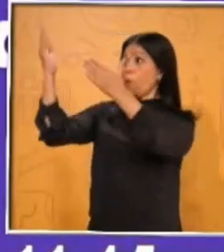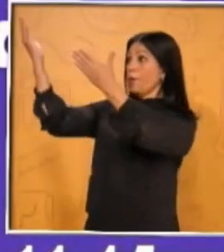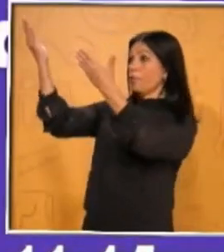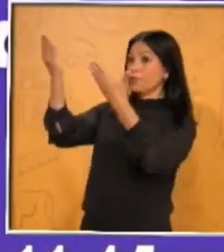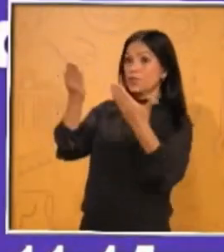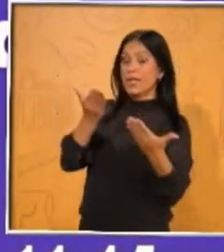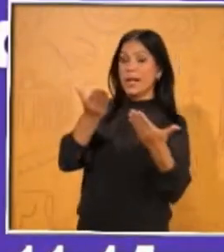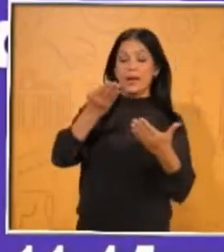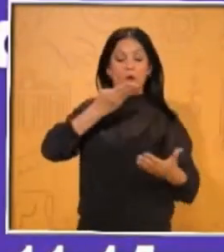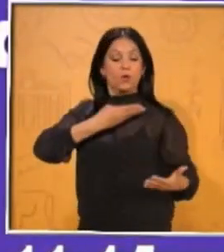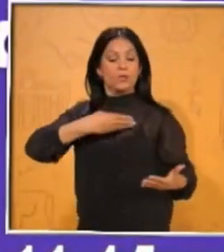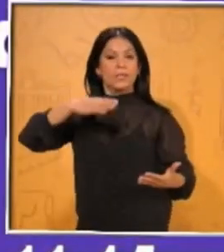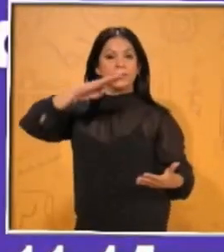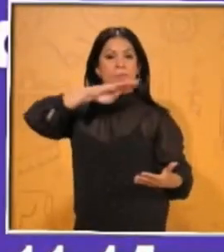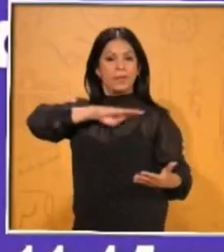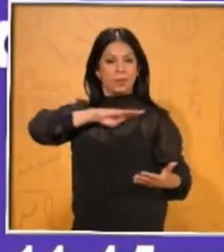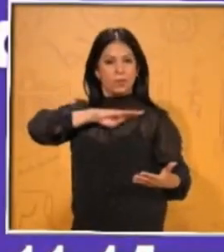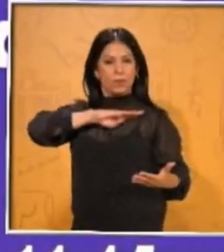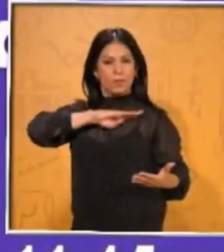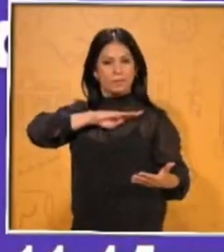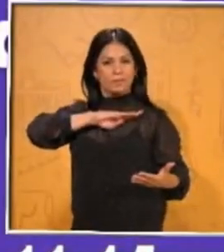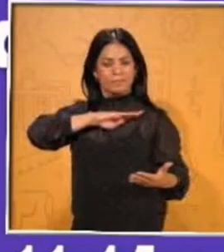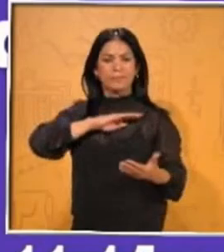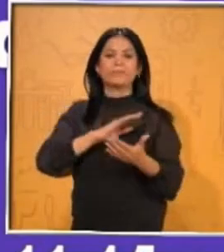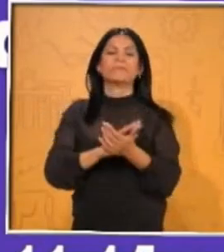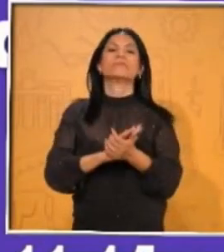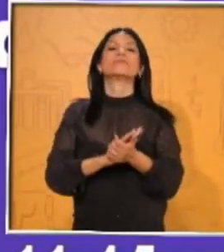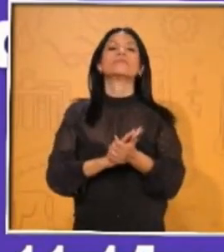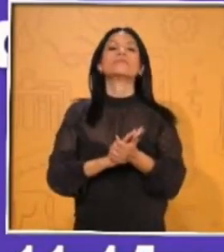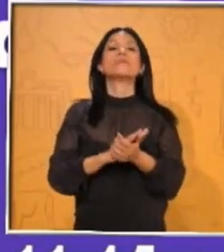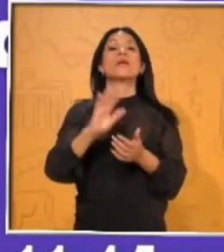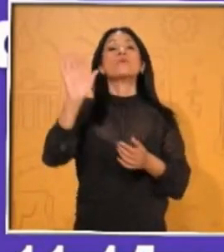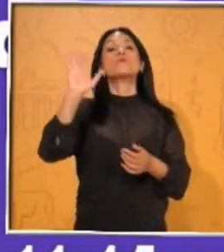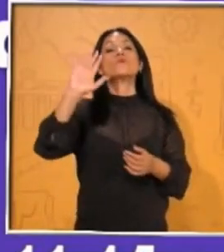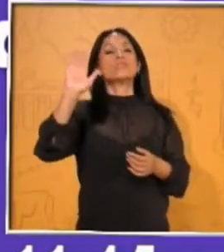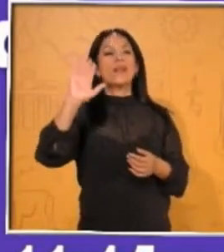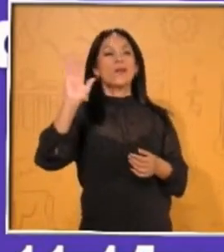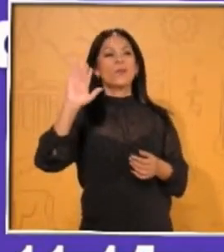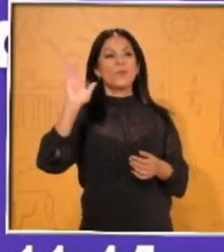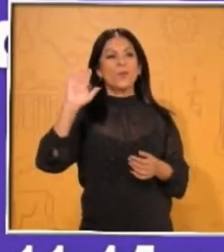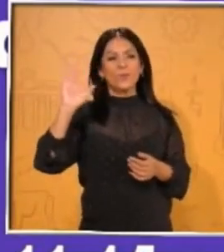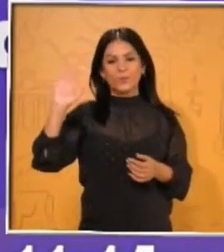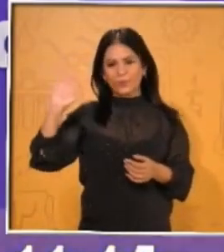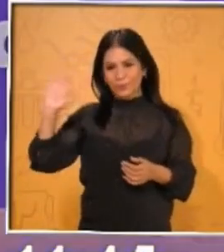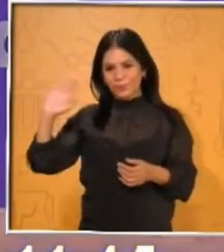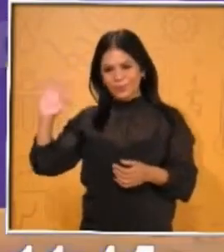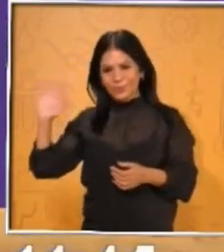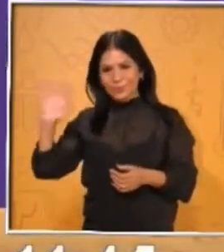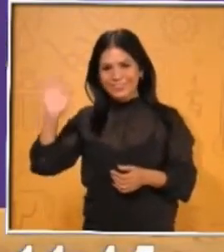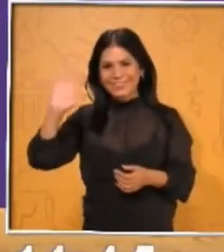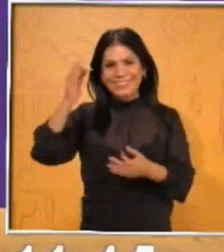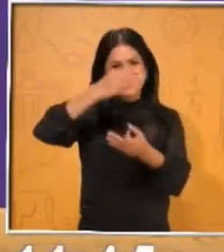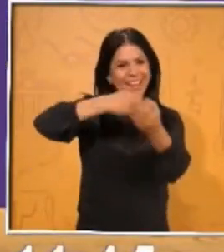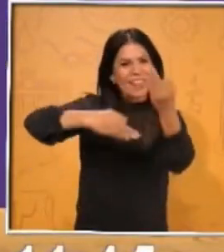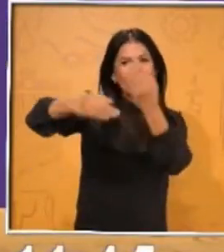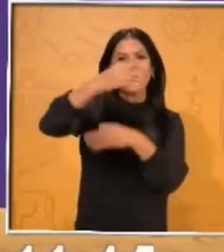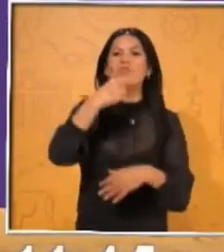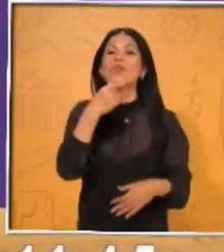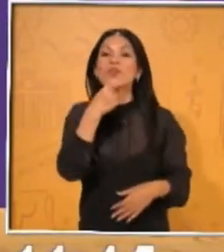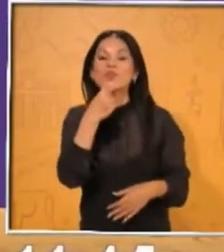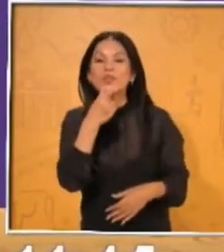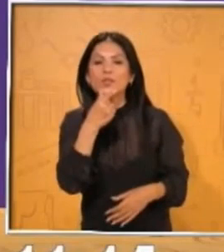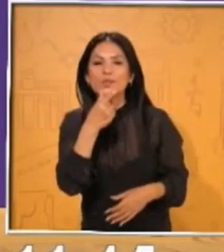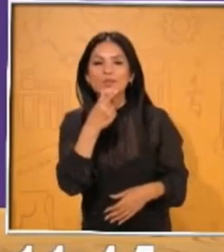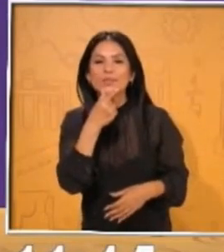país y entidad. Vamos a enviar un saludo a todos los niños que nos están viendo, también a toda la familia que nos están viendo por